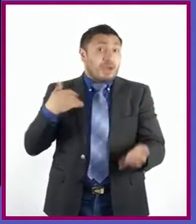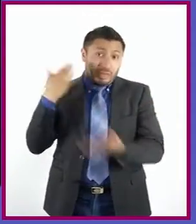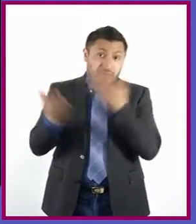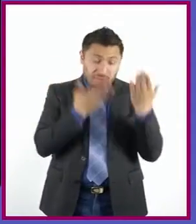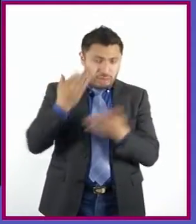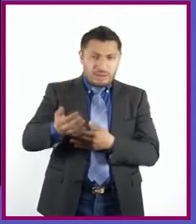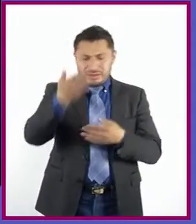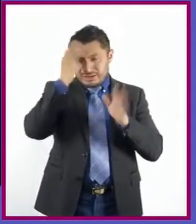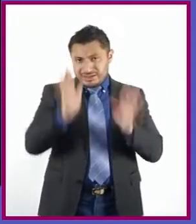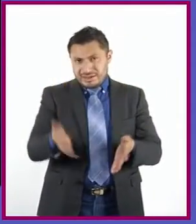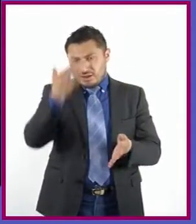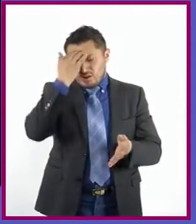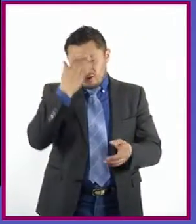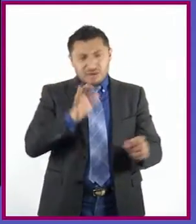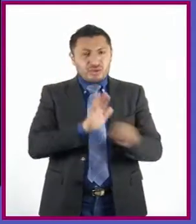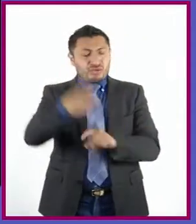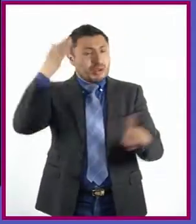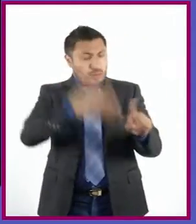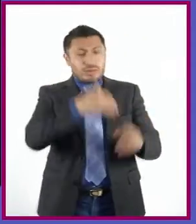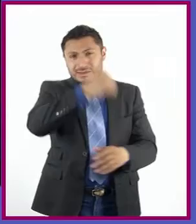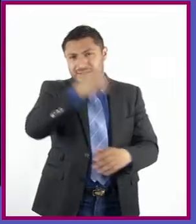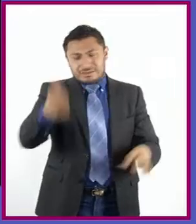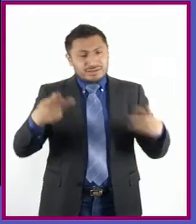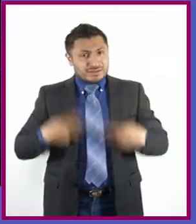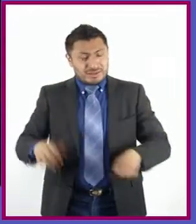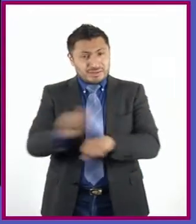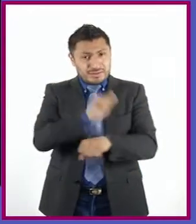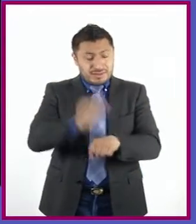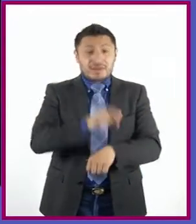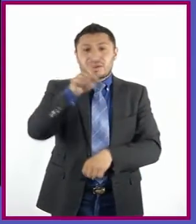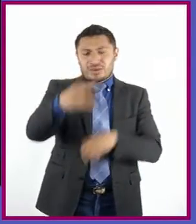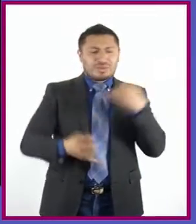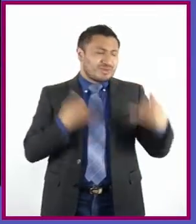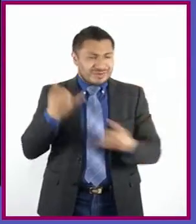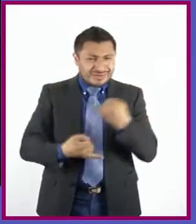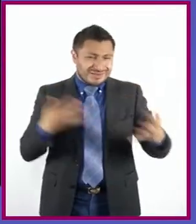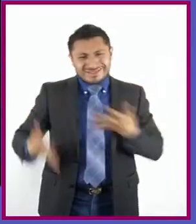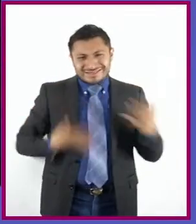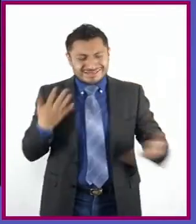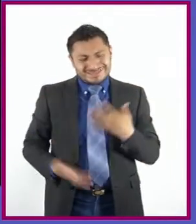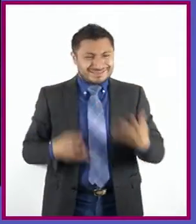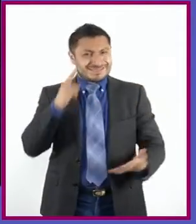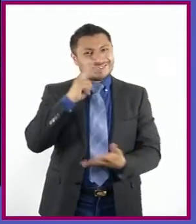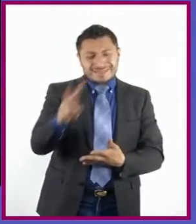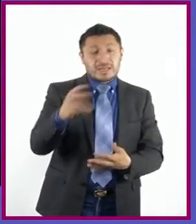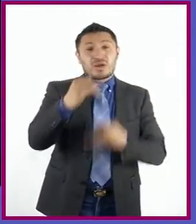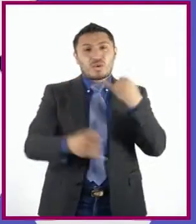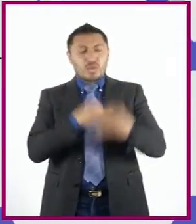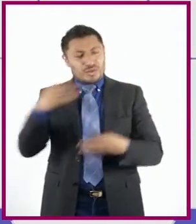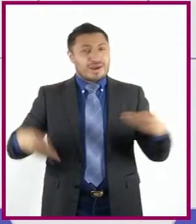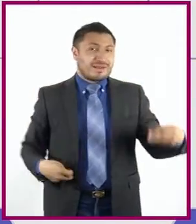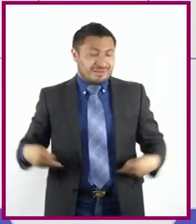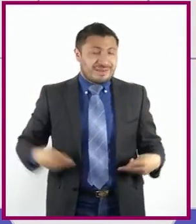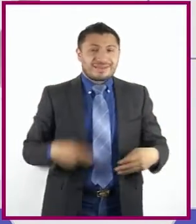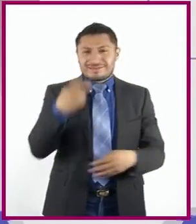conozcan perfectamente las intenciones de cada uno para que se diviertan viéndolos. Que jueguen al teatro.